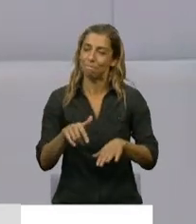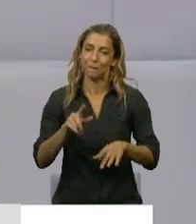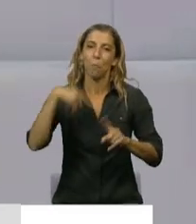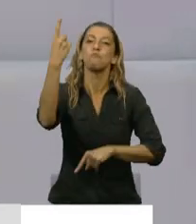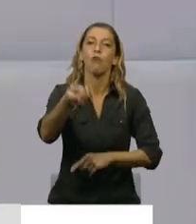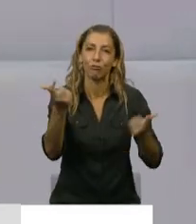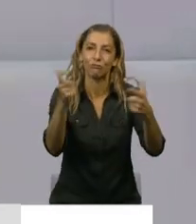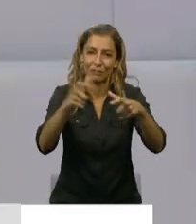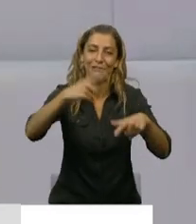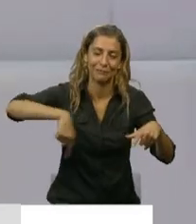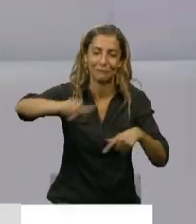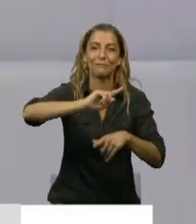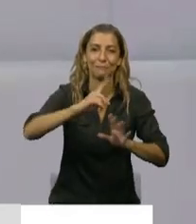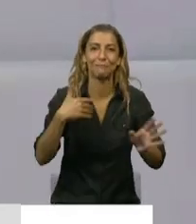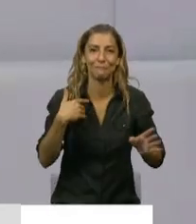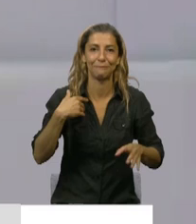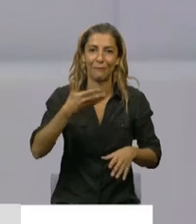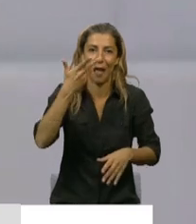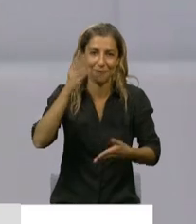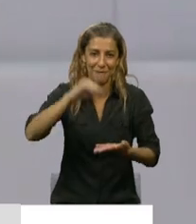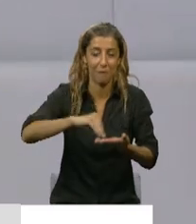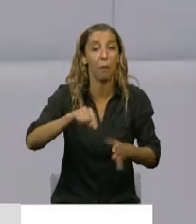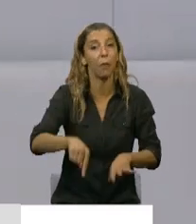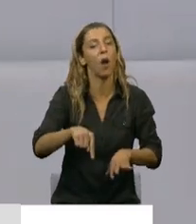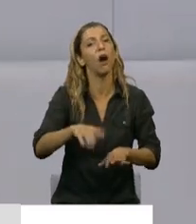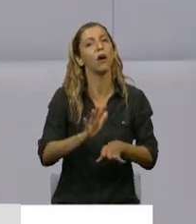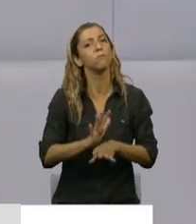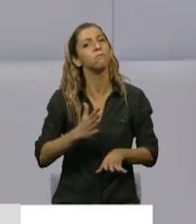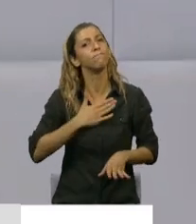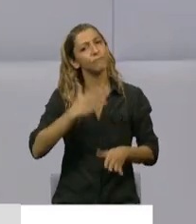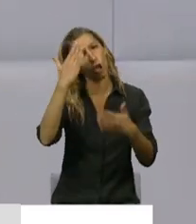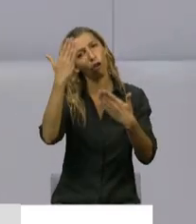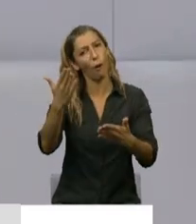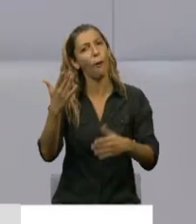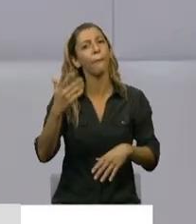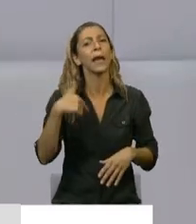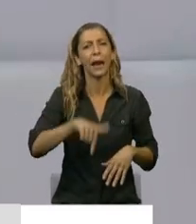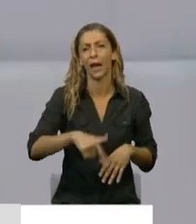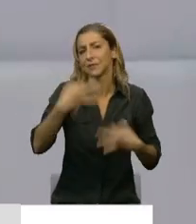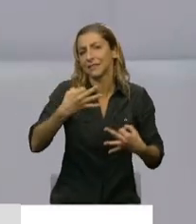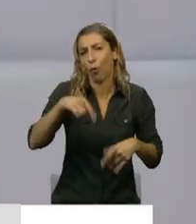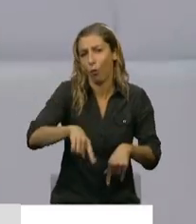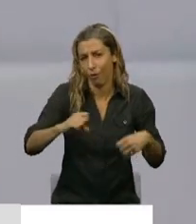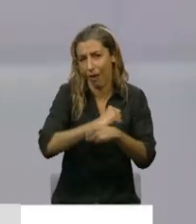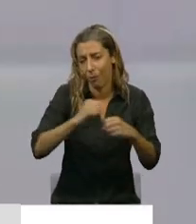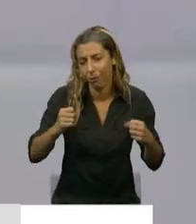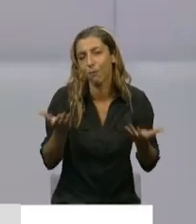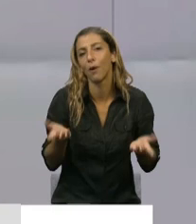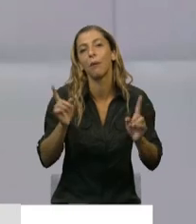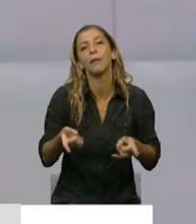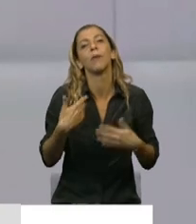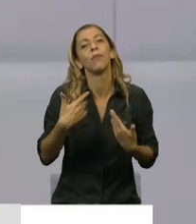insisto, a esta resolución que vamos a aprobar con seguridad y a este clima de consenso que hemos logrado